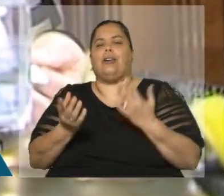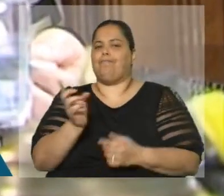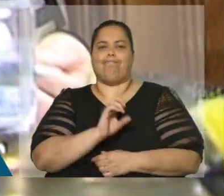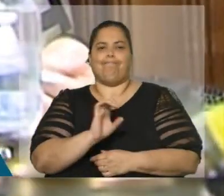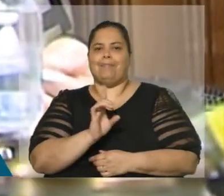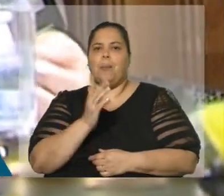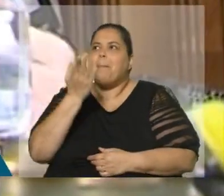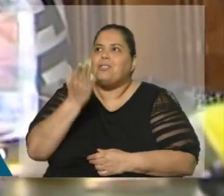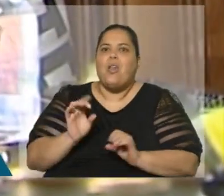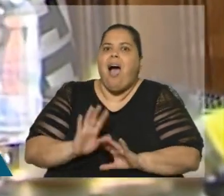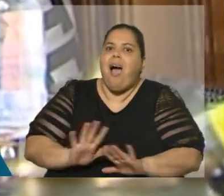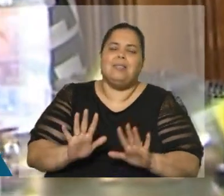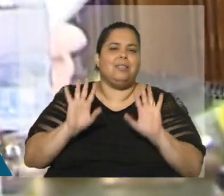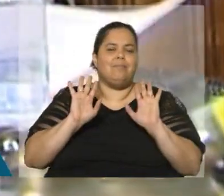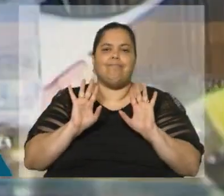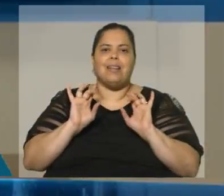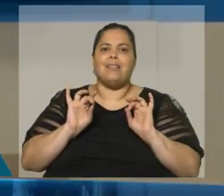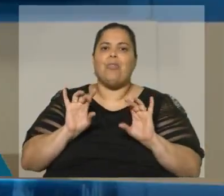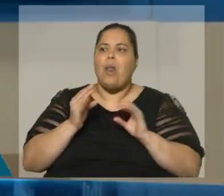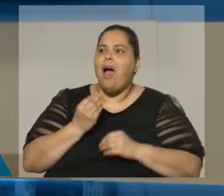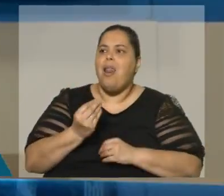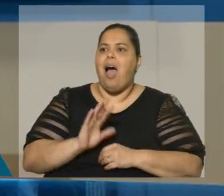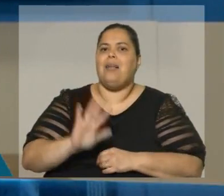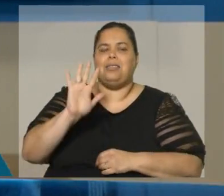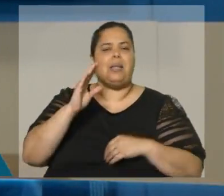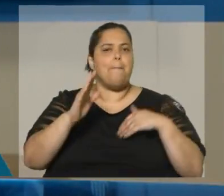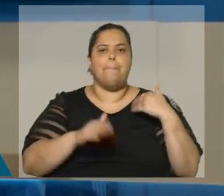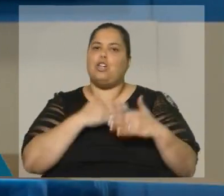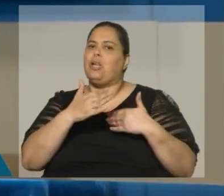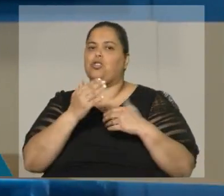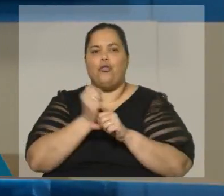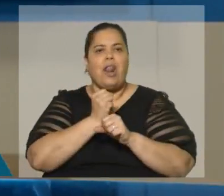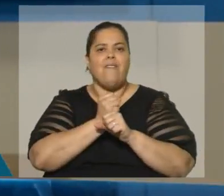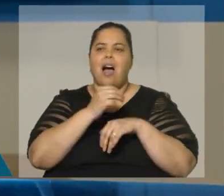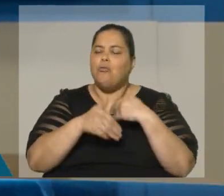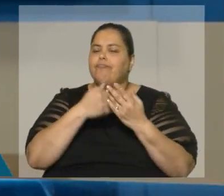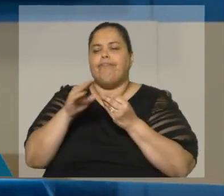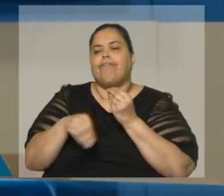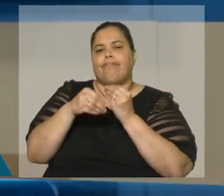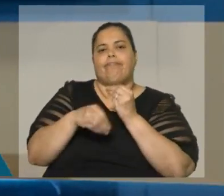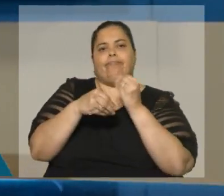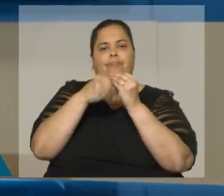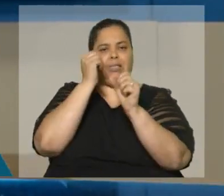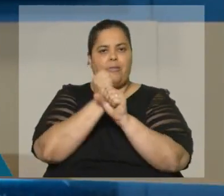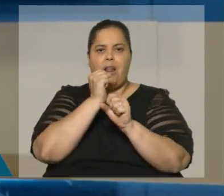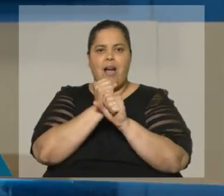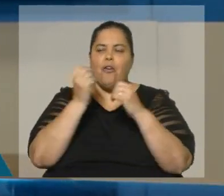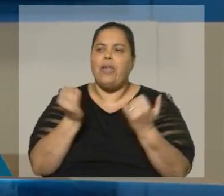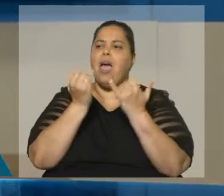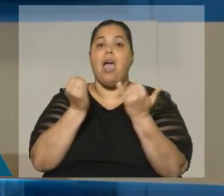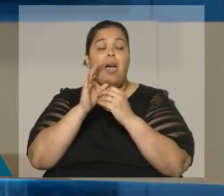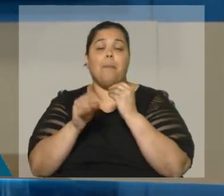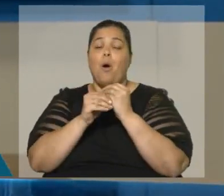ni se decretan, son el resultado de procesos de trabajo y de acumulación de trabajo de mucho tiempo.